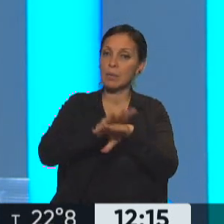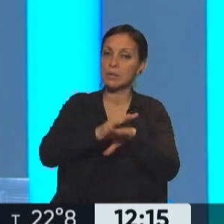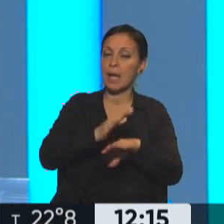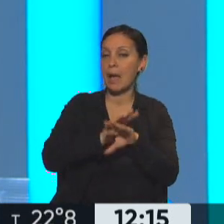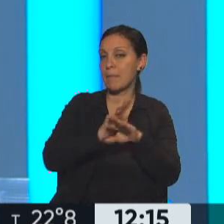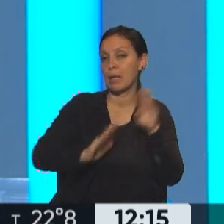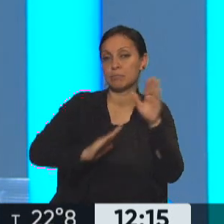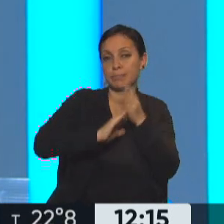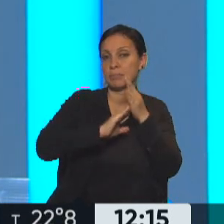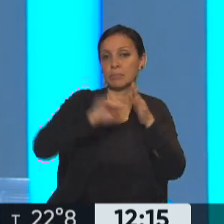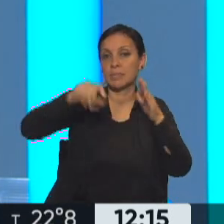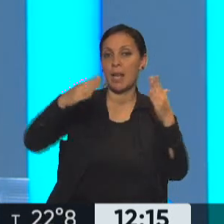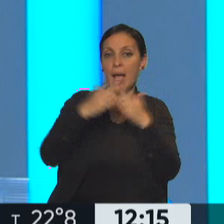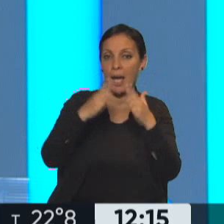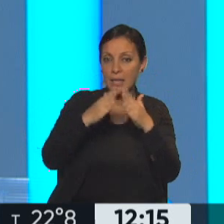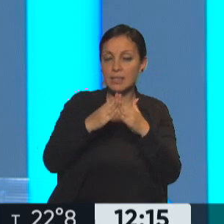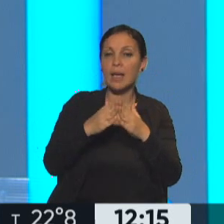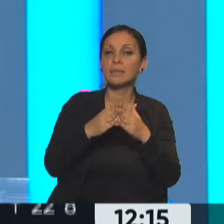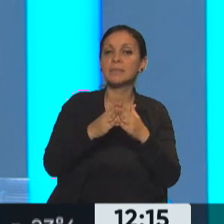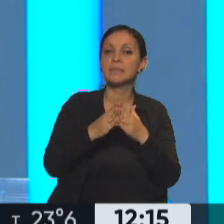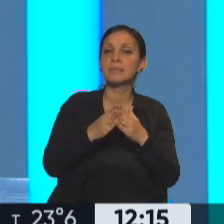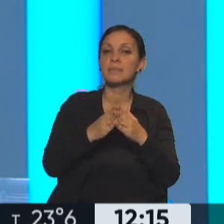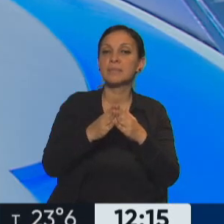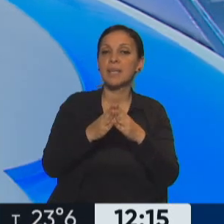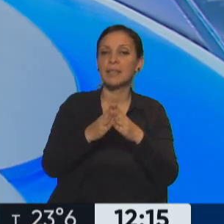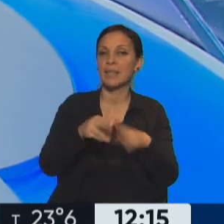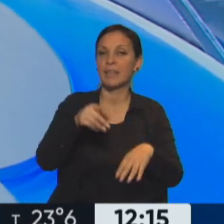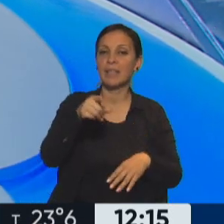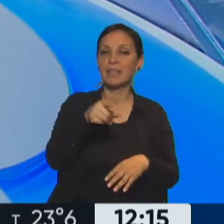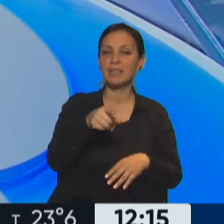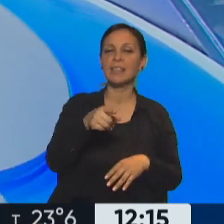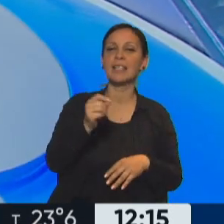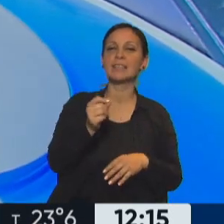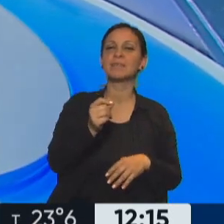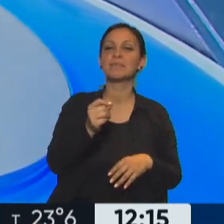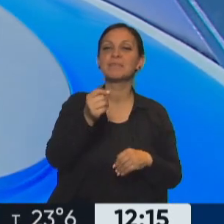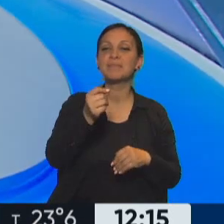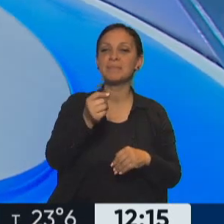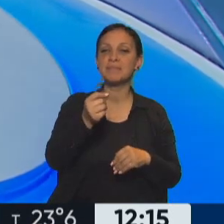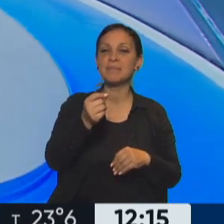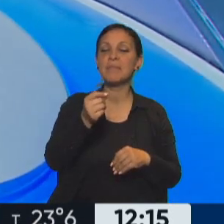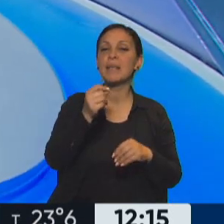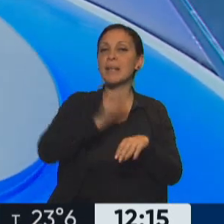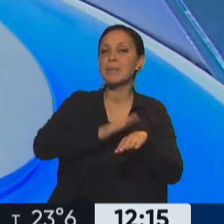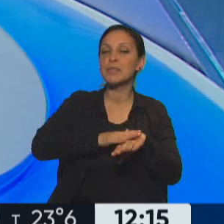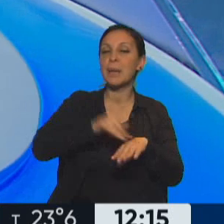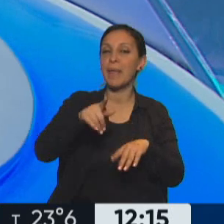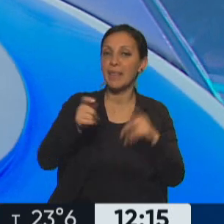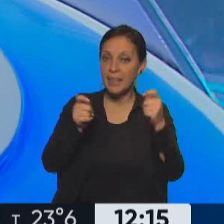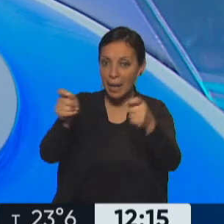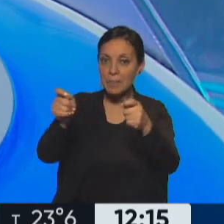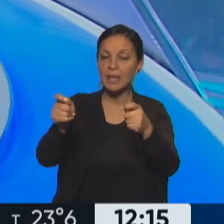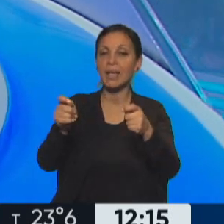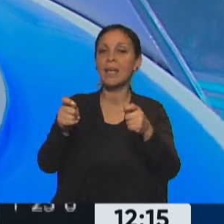del hogar o el representante del hogar que tome a cargo el trámite, y